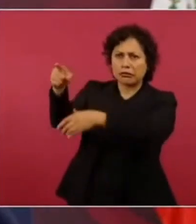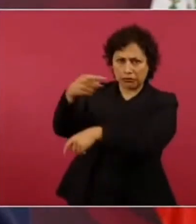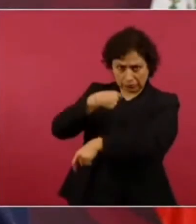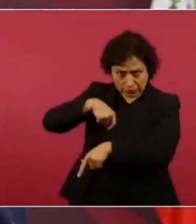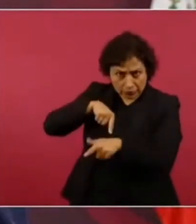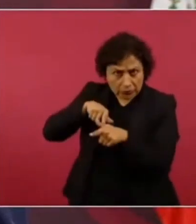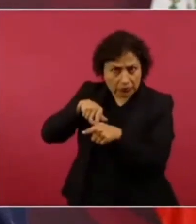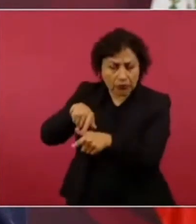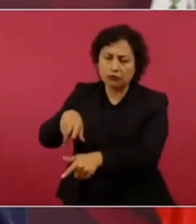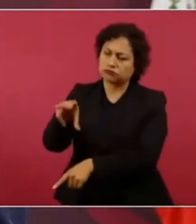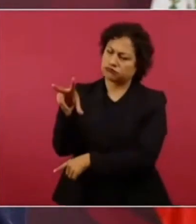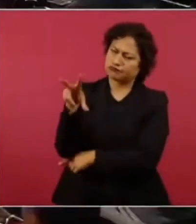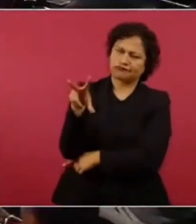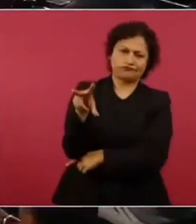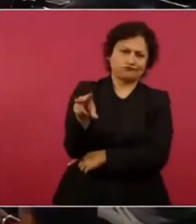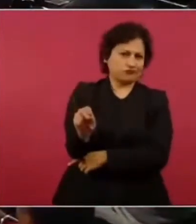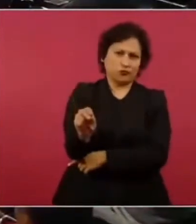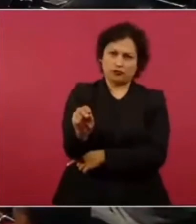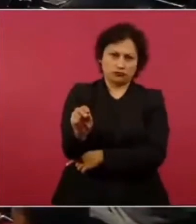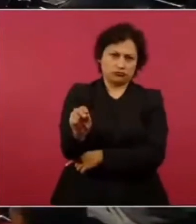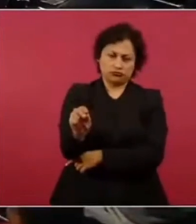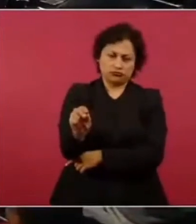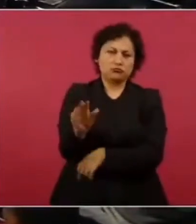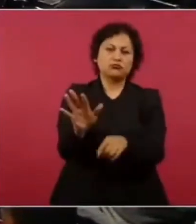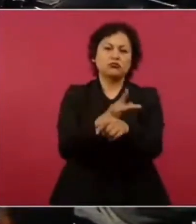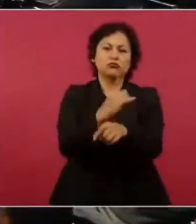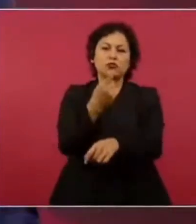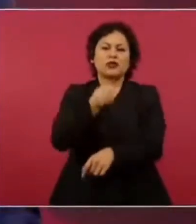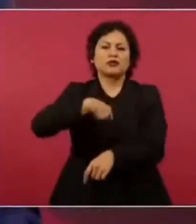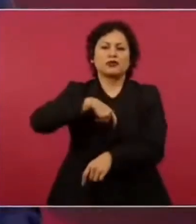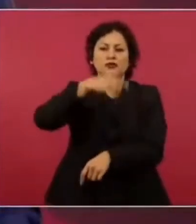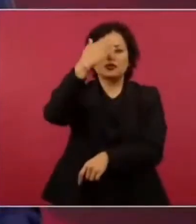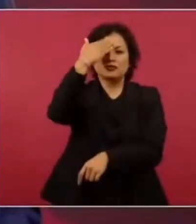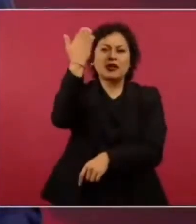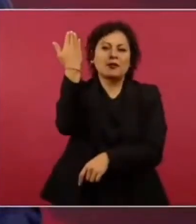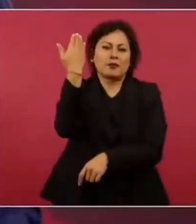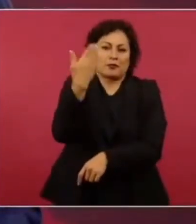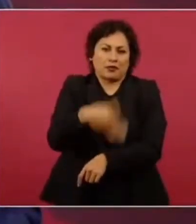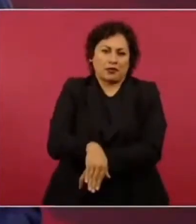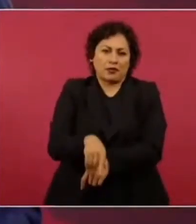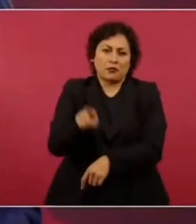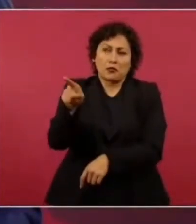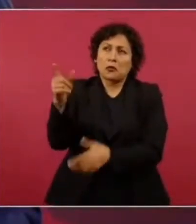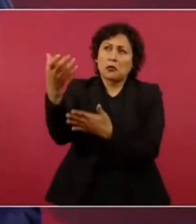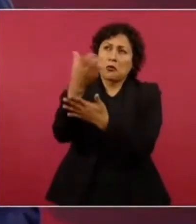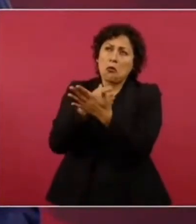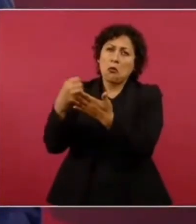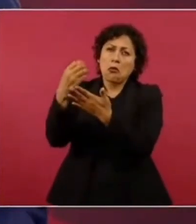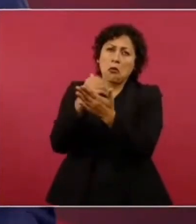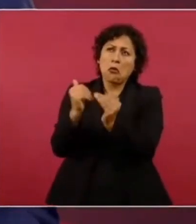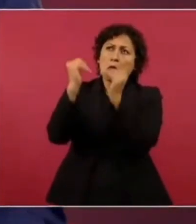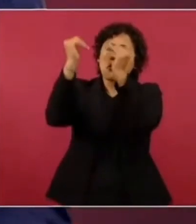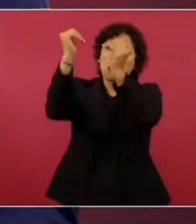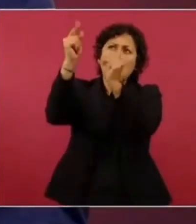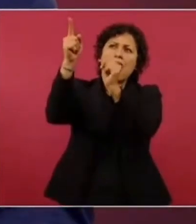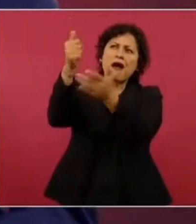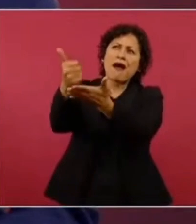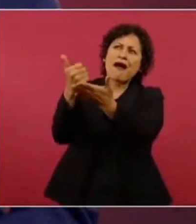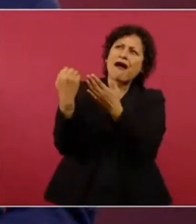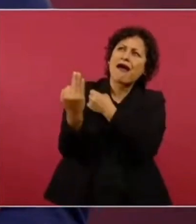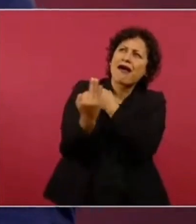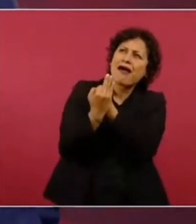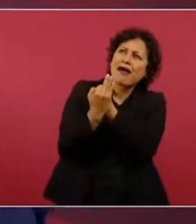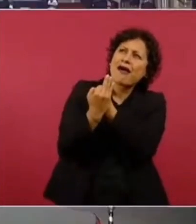el sofisma la mentira de que si llueve fuerte arriba gotea abajo como si la riqueza